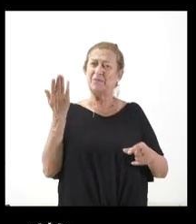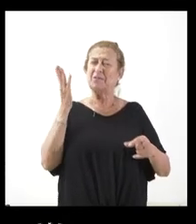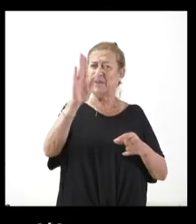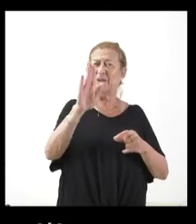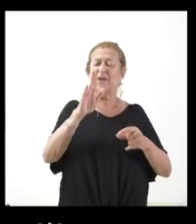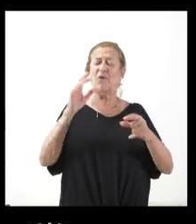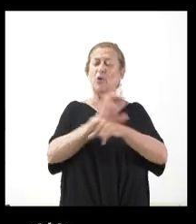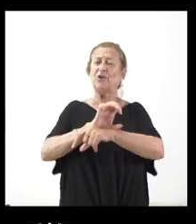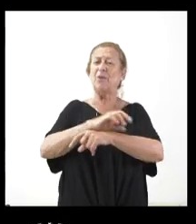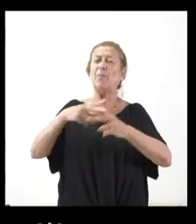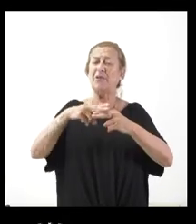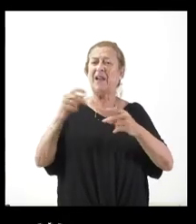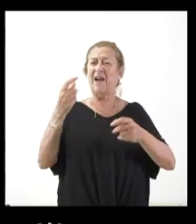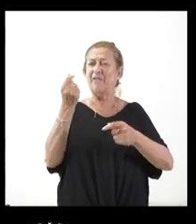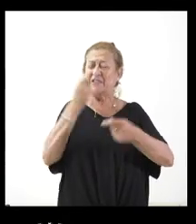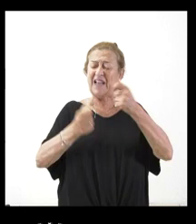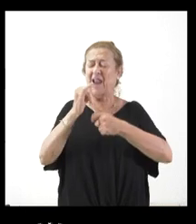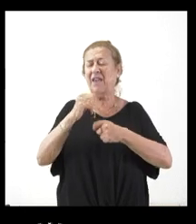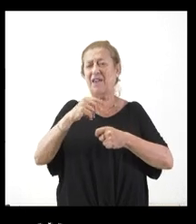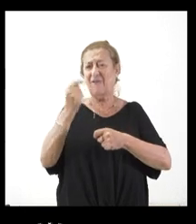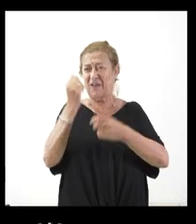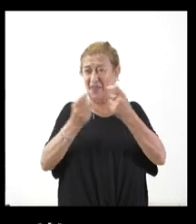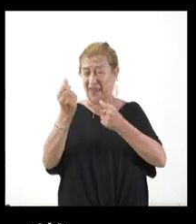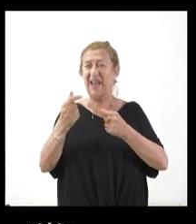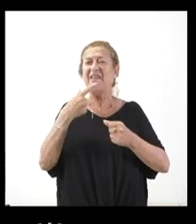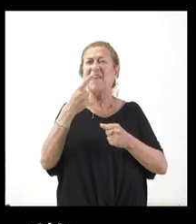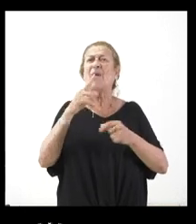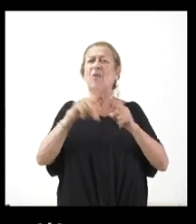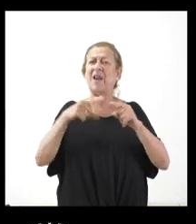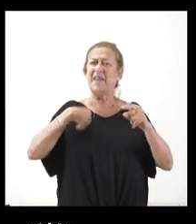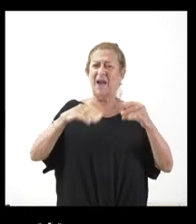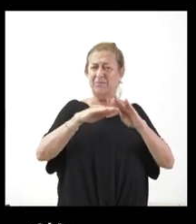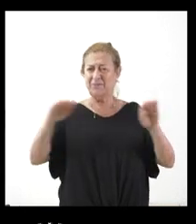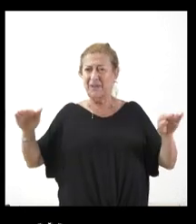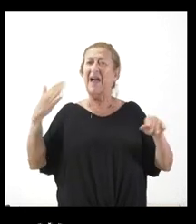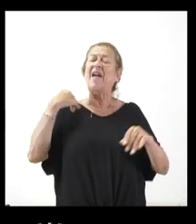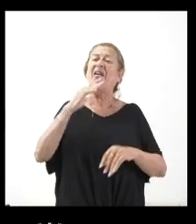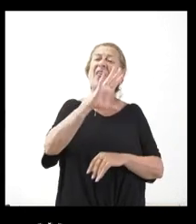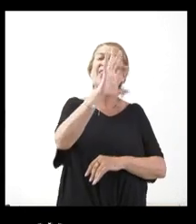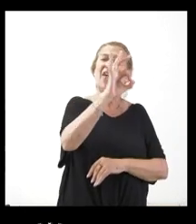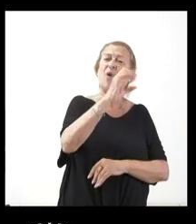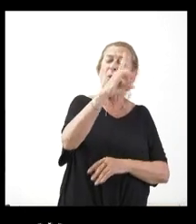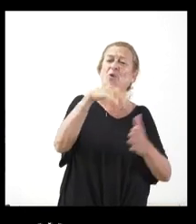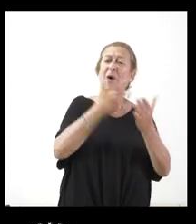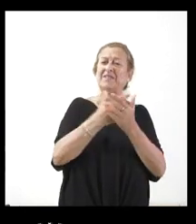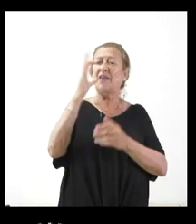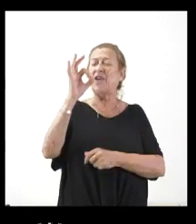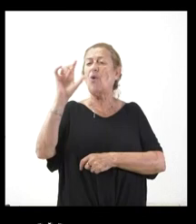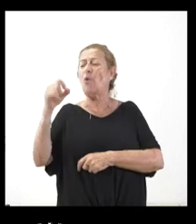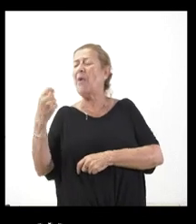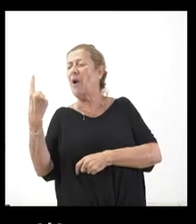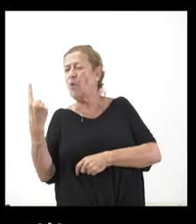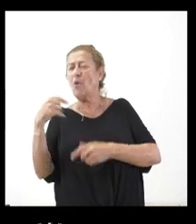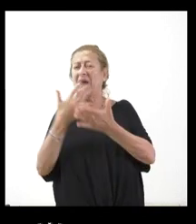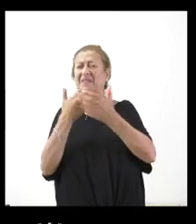Fiscal y Financiera, nos lo comentó de esa relajación de la senda de déficit que pasa del 0,1 al menos 0,1 hasta el 27. También,